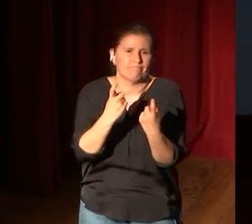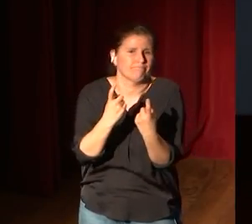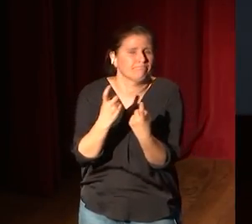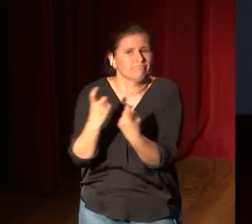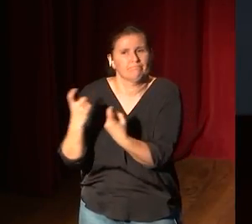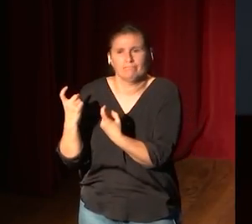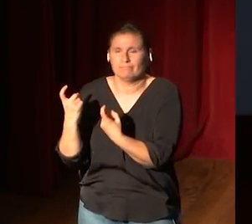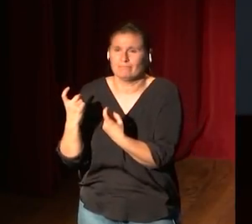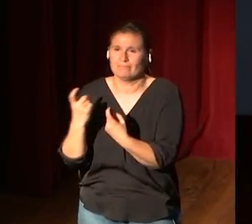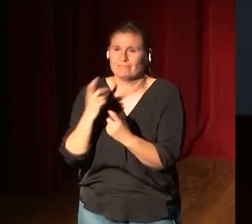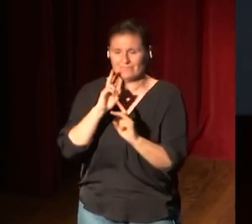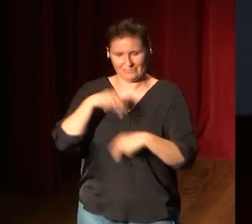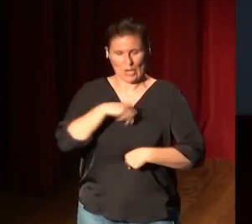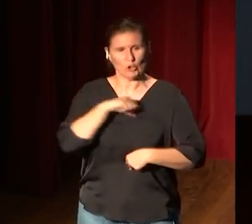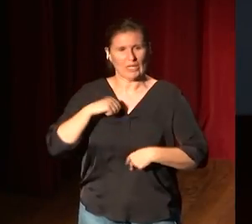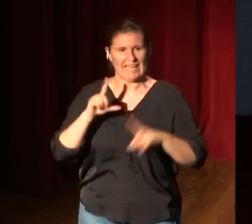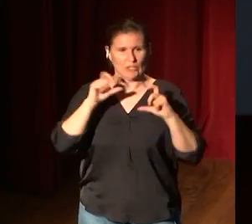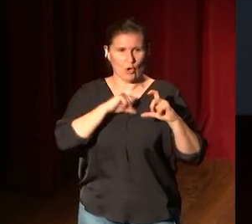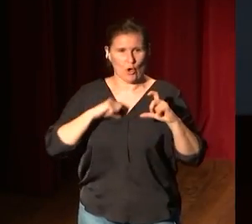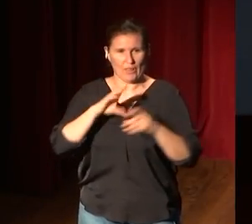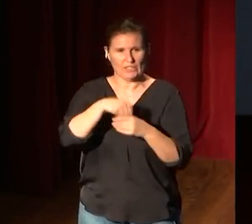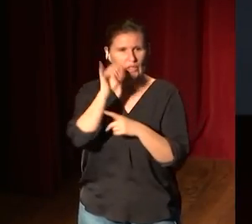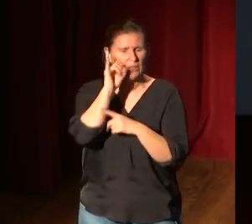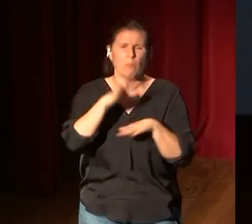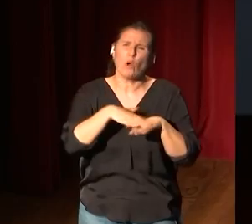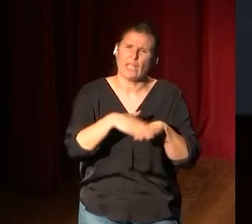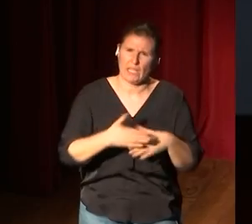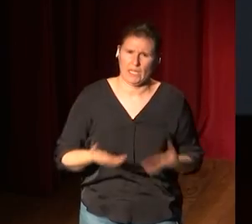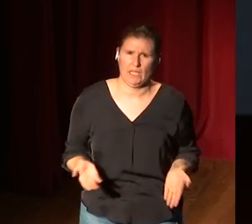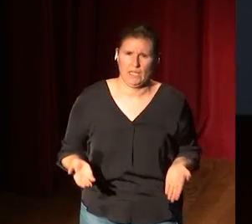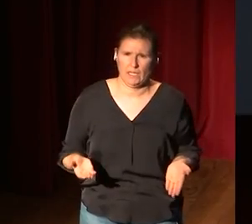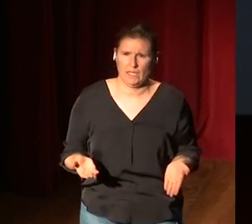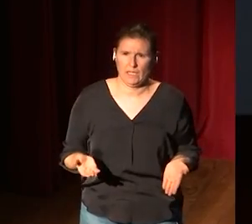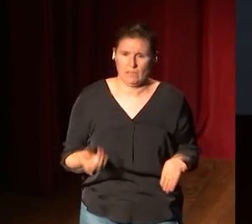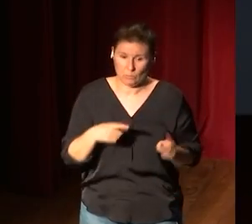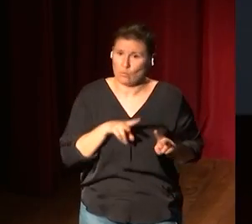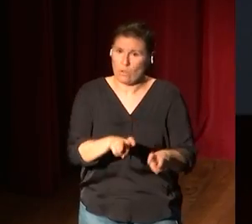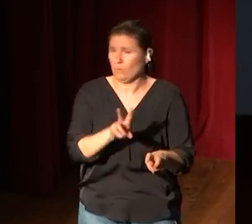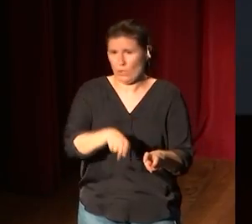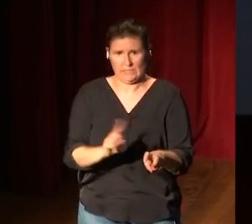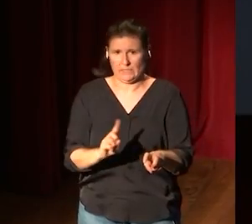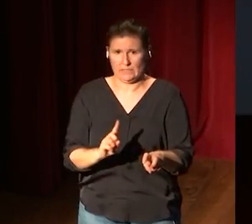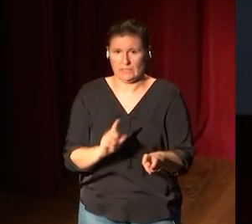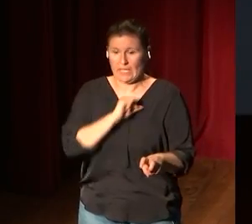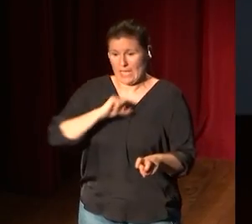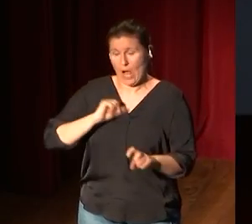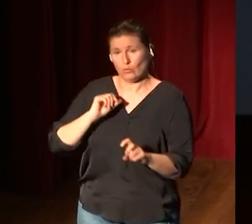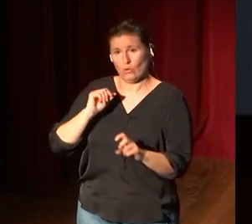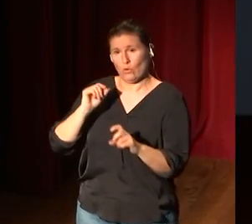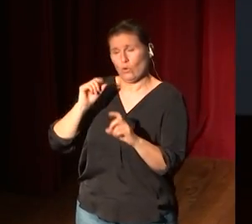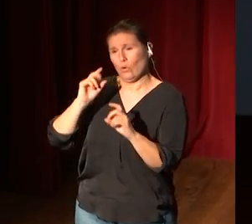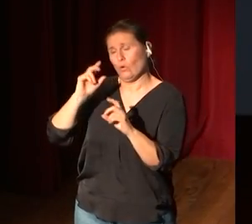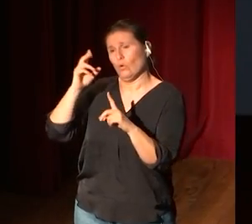de autorretrato en Instagram. ¿Por qué? Pero, insisto, no es nuevo. El autorretrato no lo